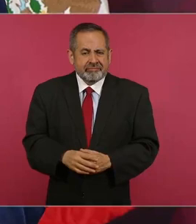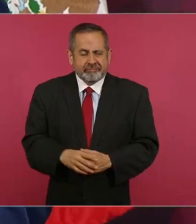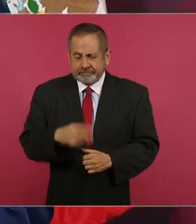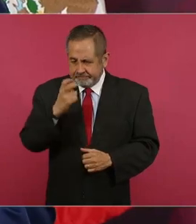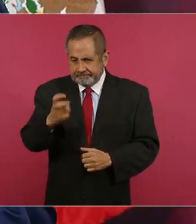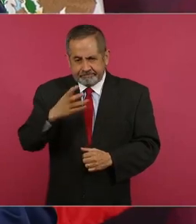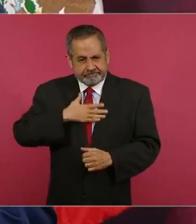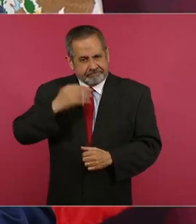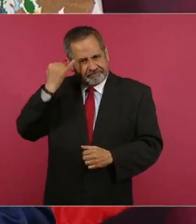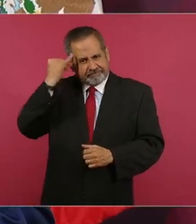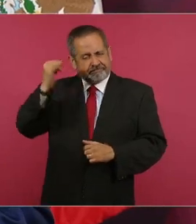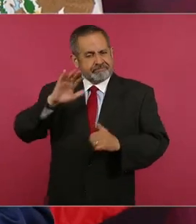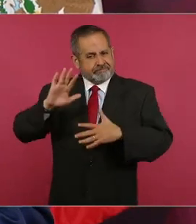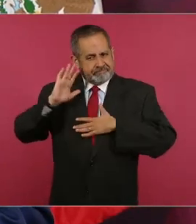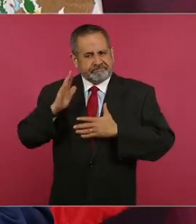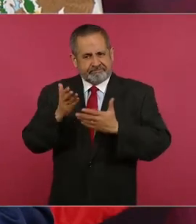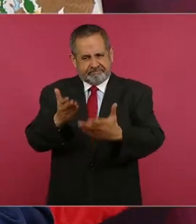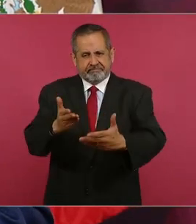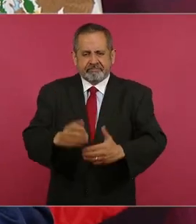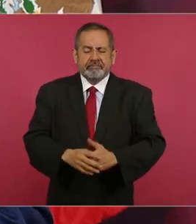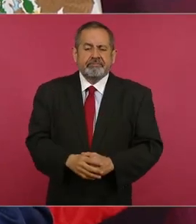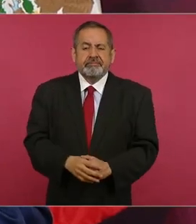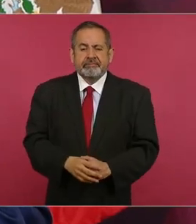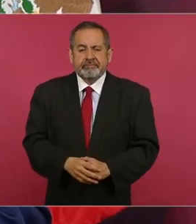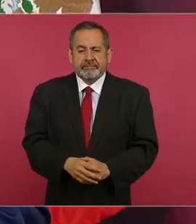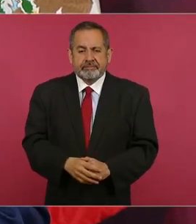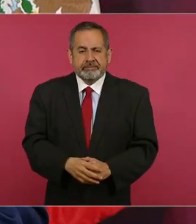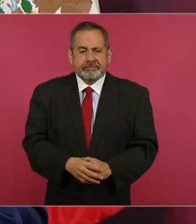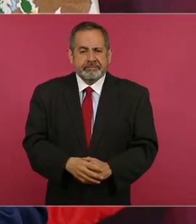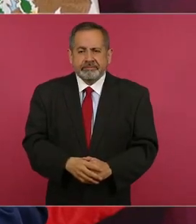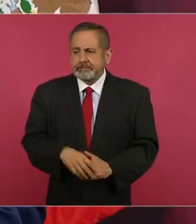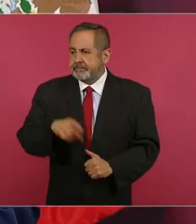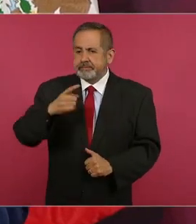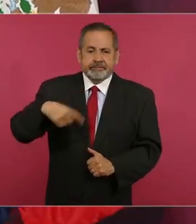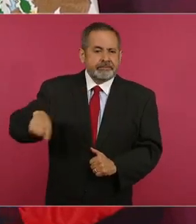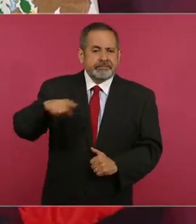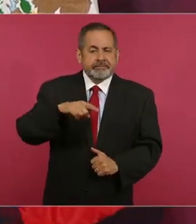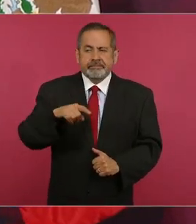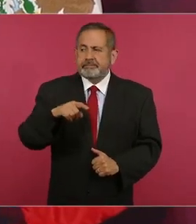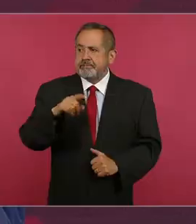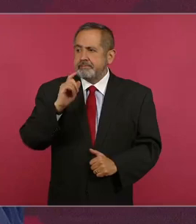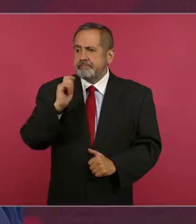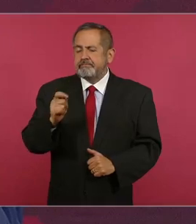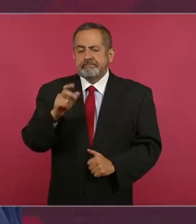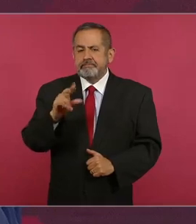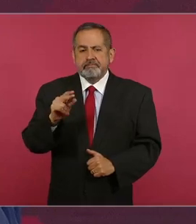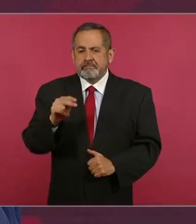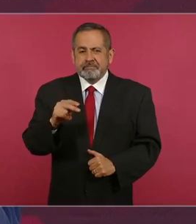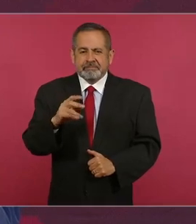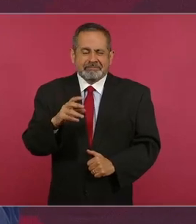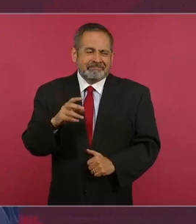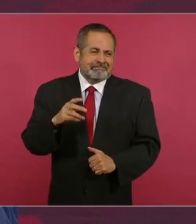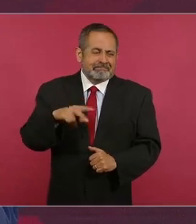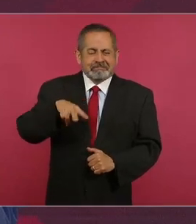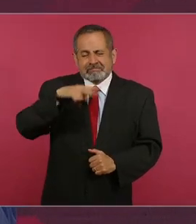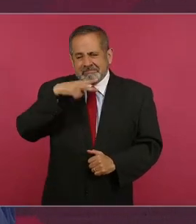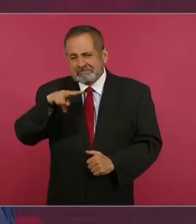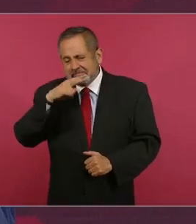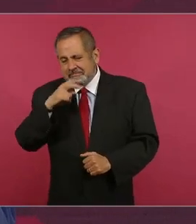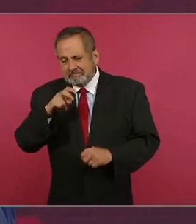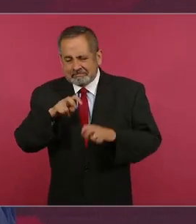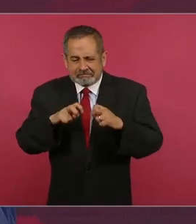ese es el compromiso, no va a haber amarga Navidad.